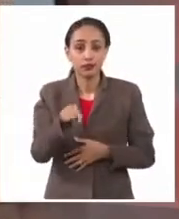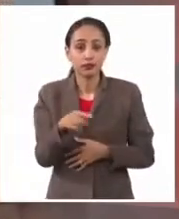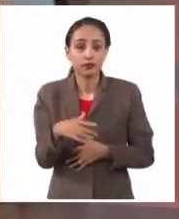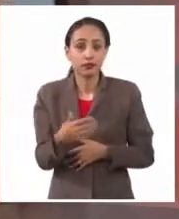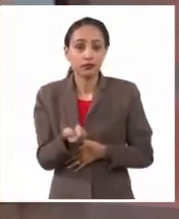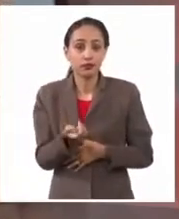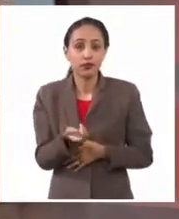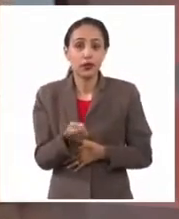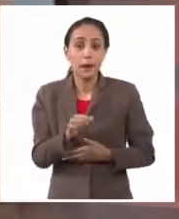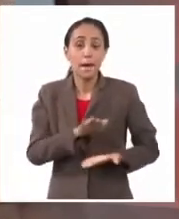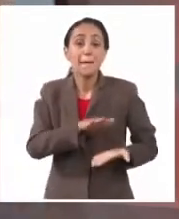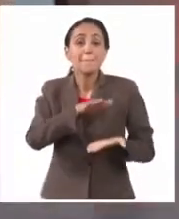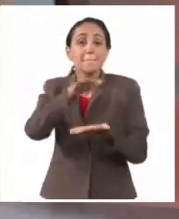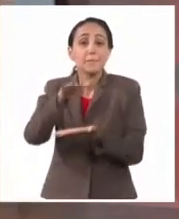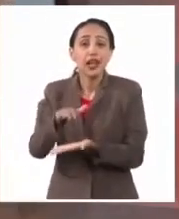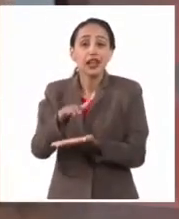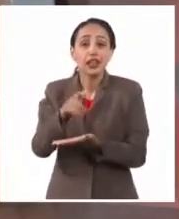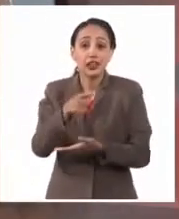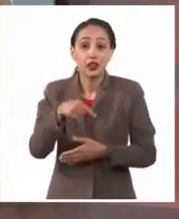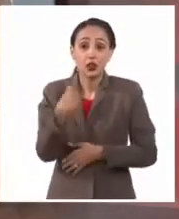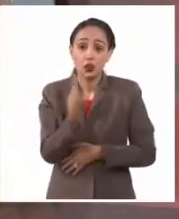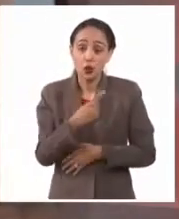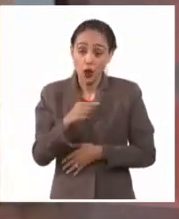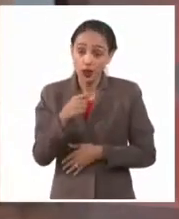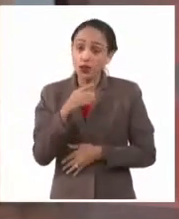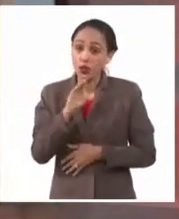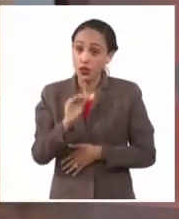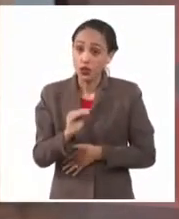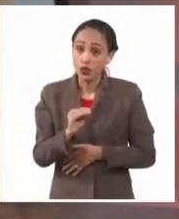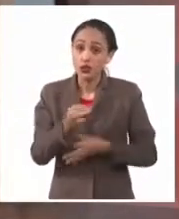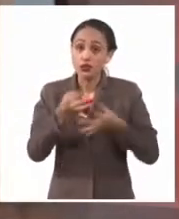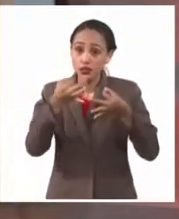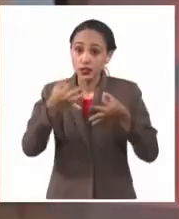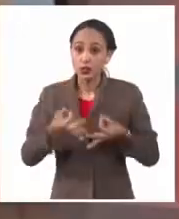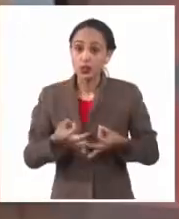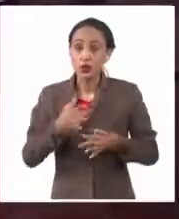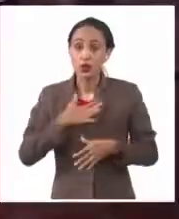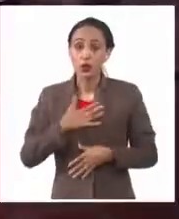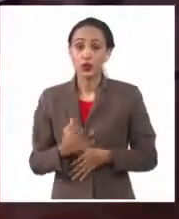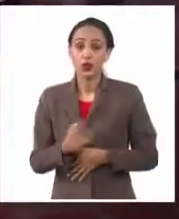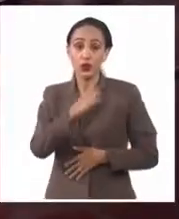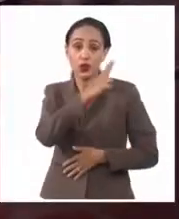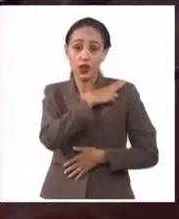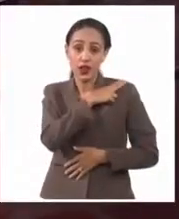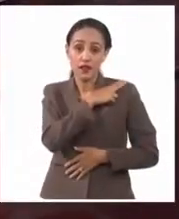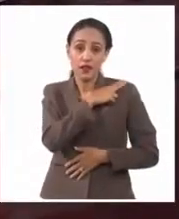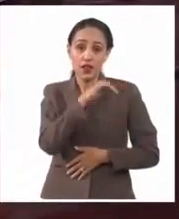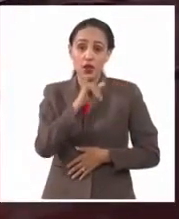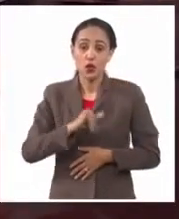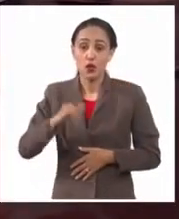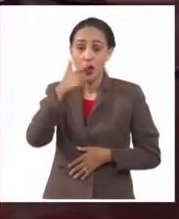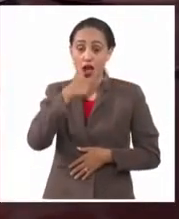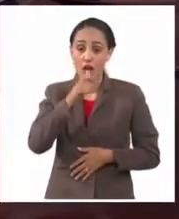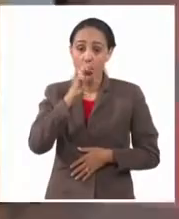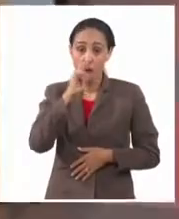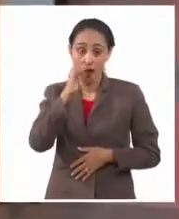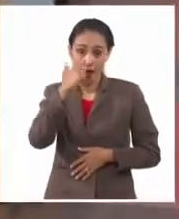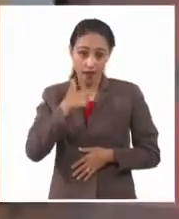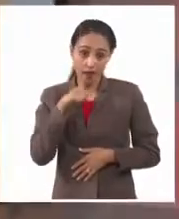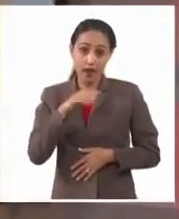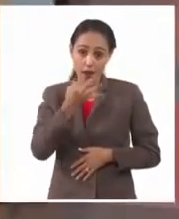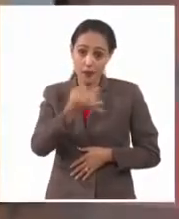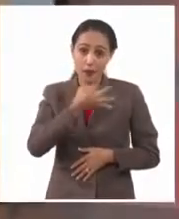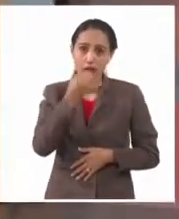la paquetería, para la cual también tengo que decir, y seguro nuestro jefe de la aduana hablará de ello, también se están